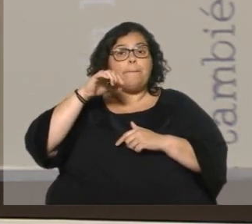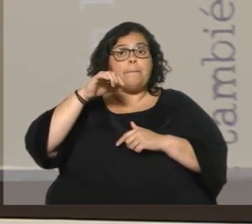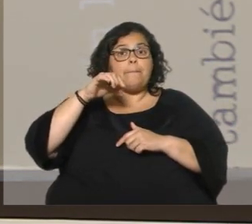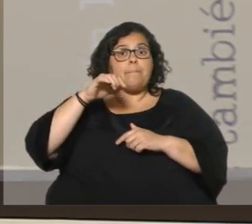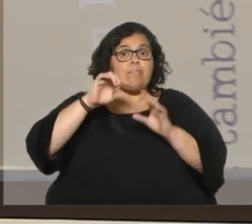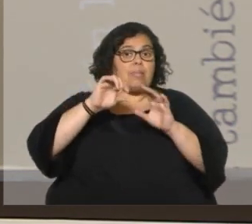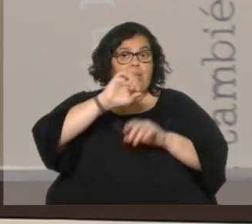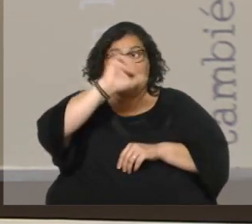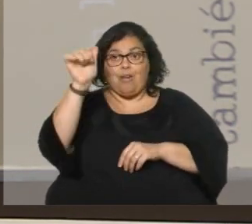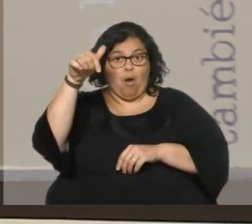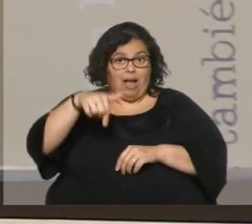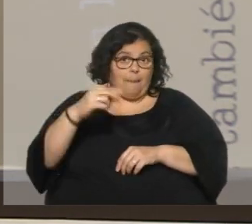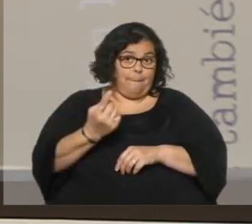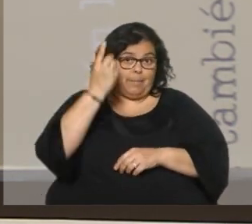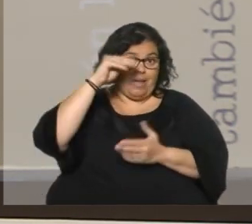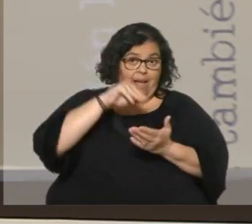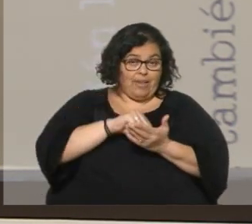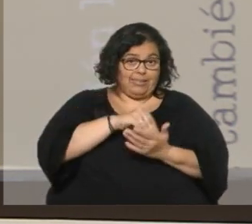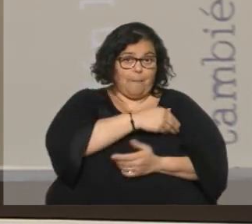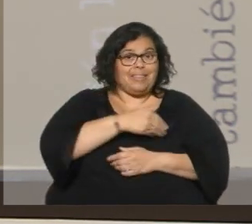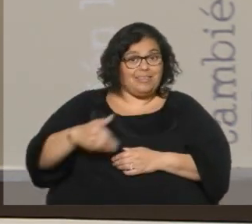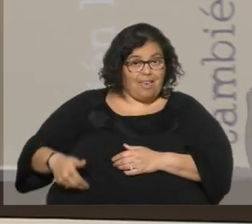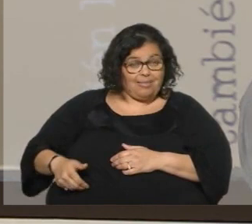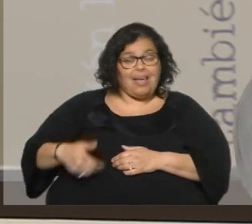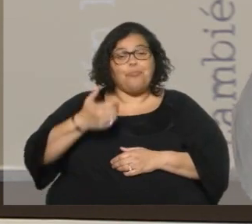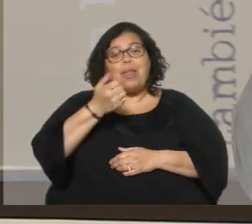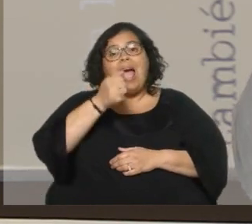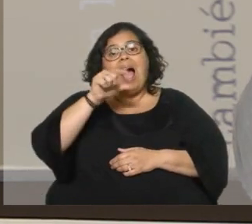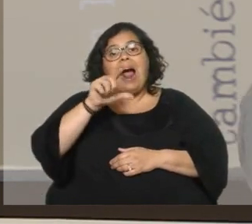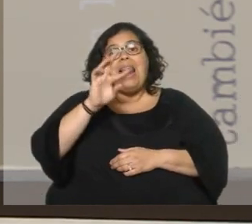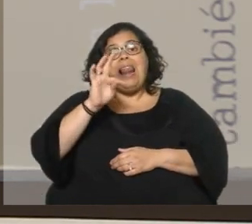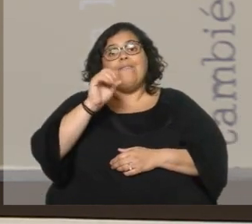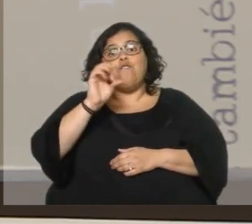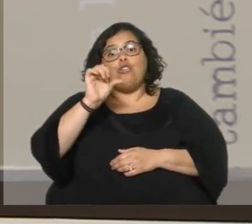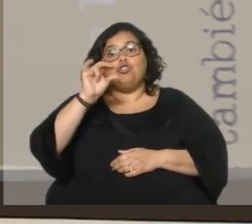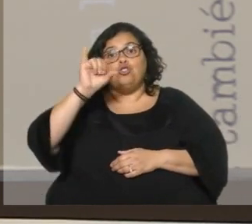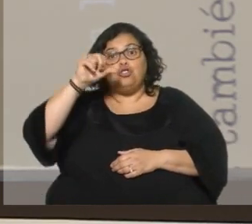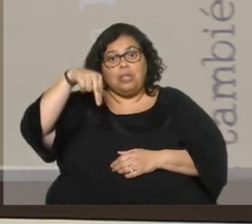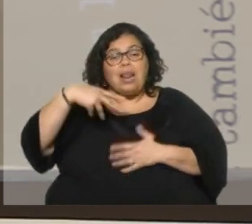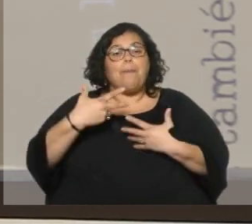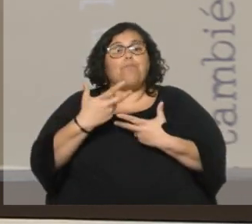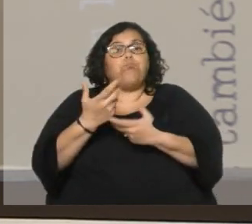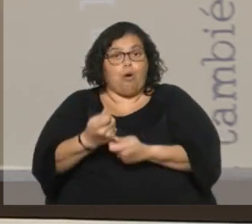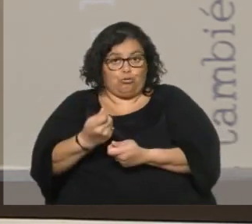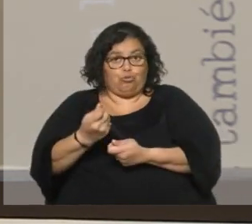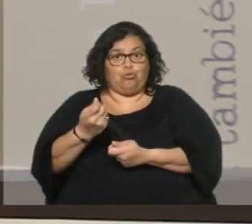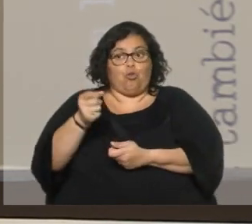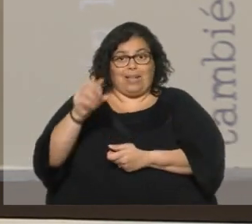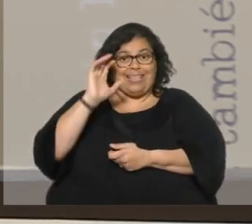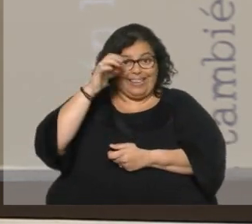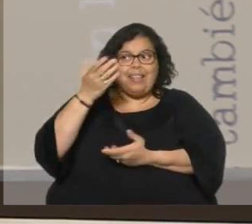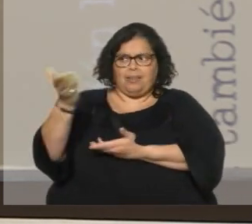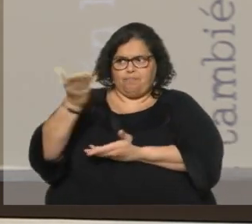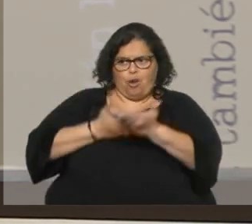es presidente la primera vez, lo respaldó mucho. Se respaldaron mutuamente. Hay que recordar, los militares tenían mucho poder todavía